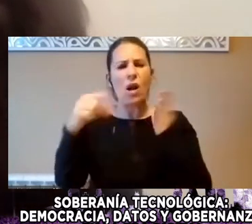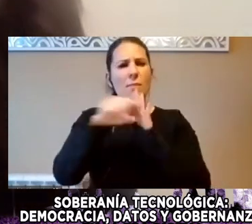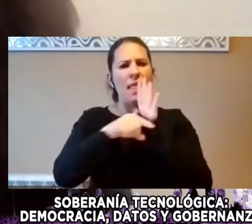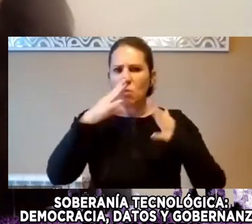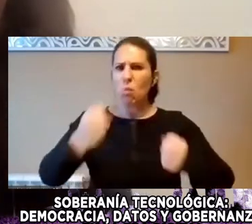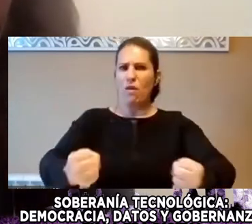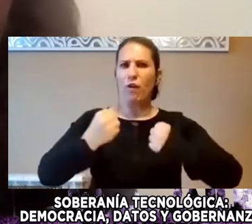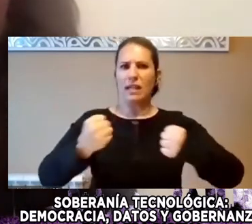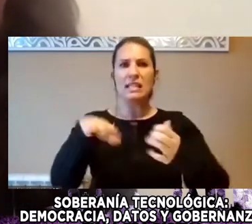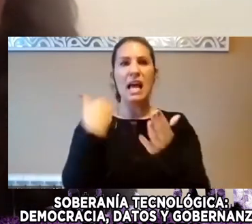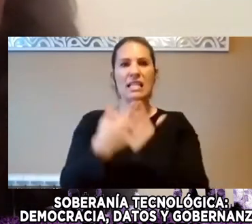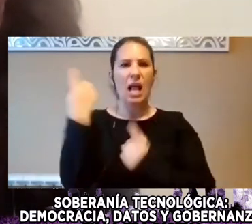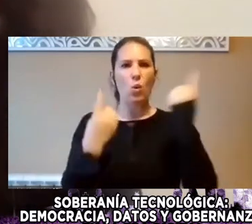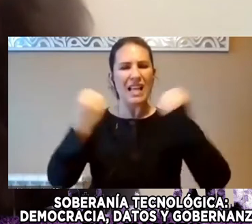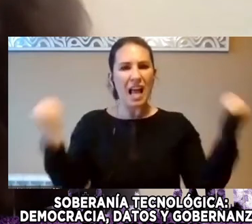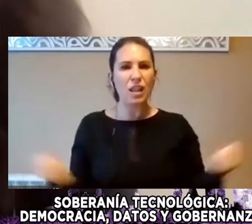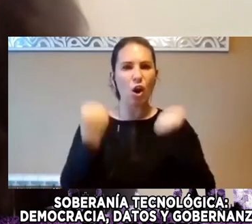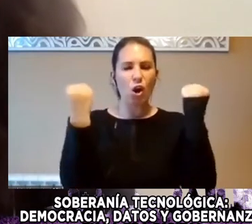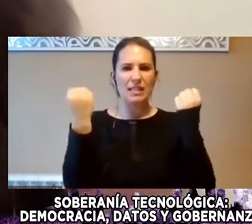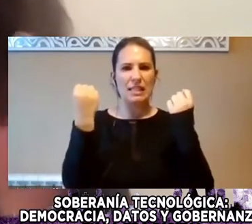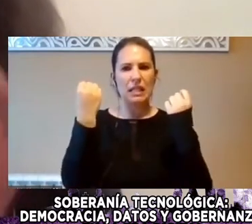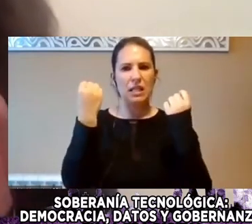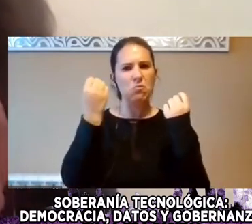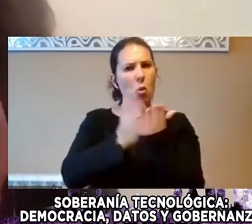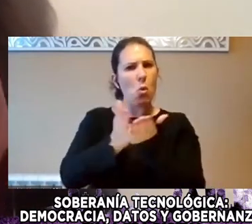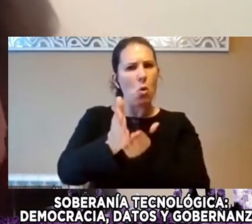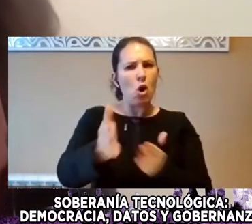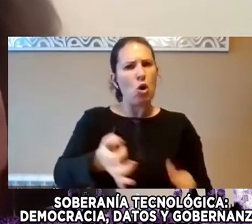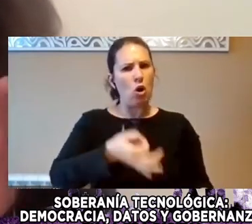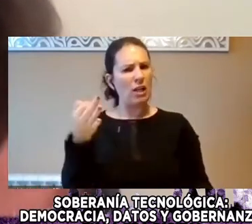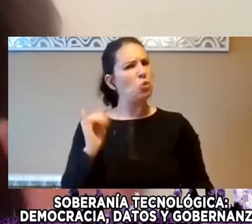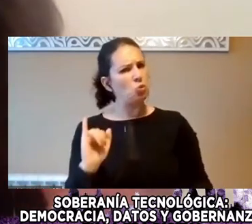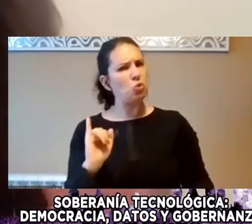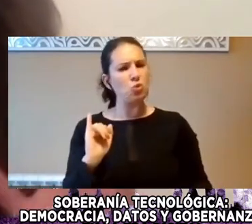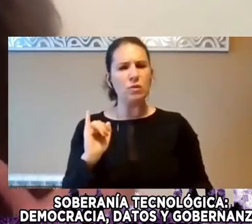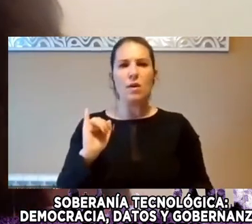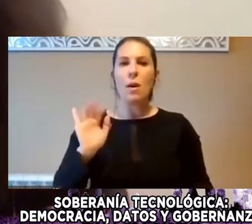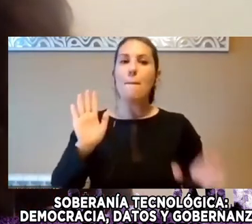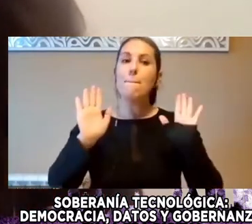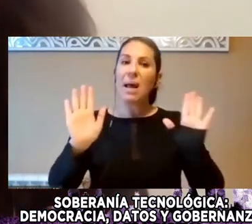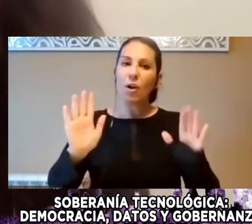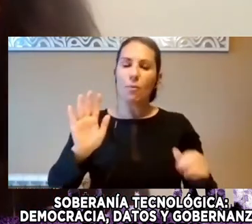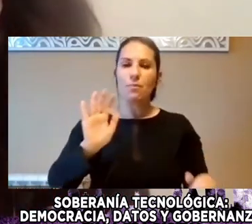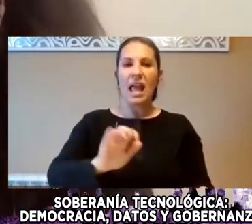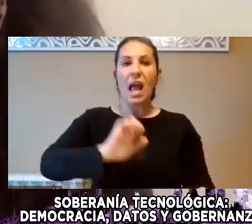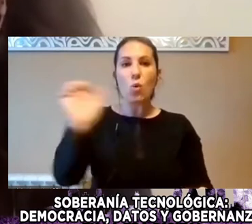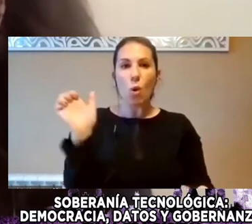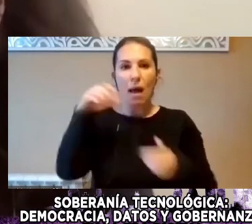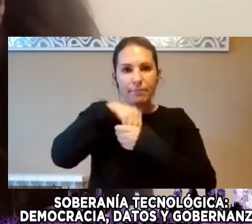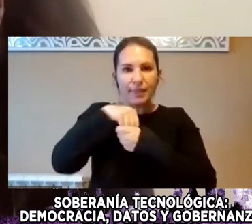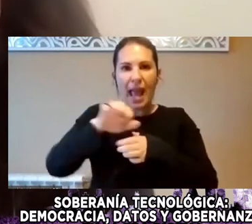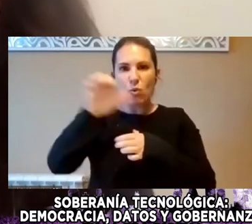Tomando Ciertas Acciones Y Direcciones Correctas Pero Es Europa Por Europa Para Europa